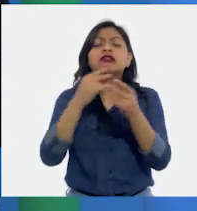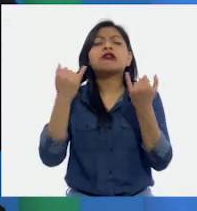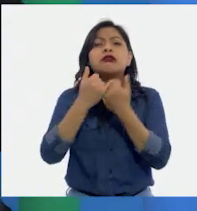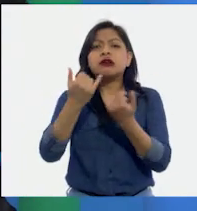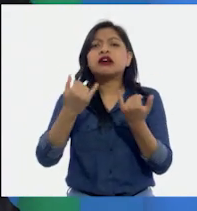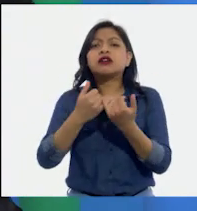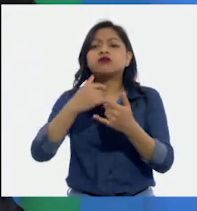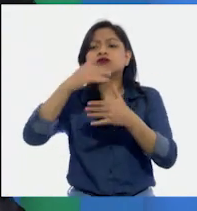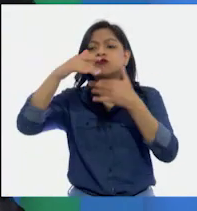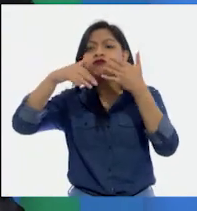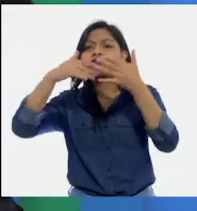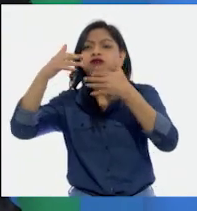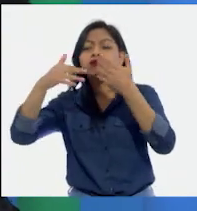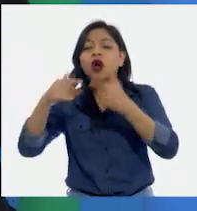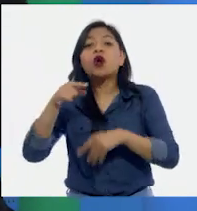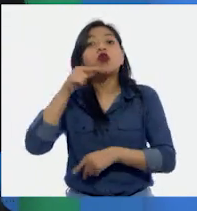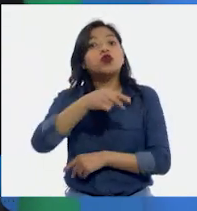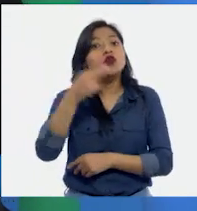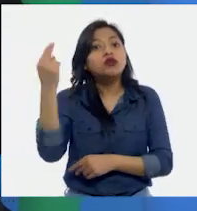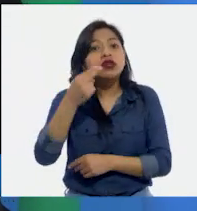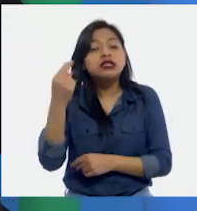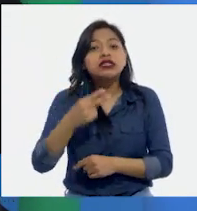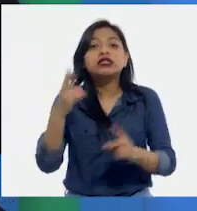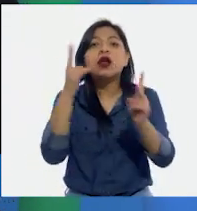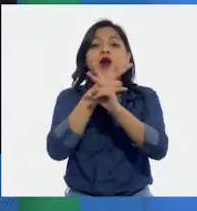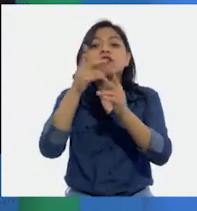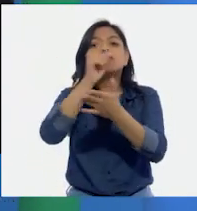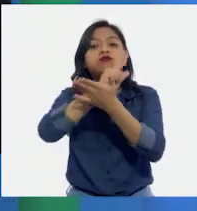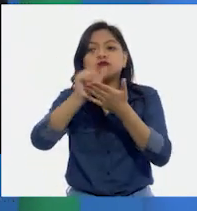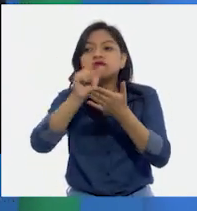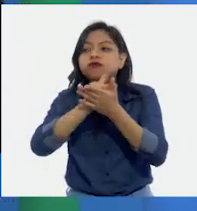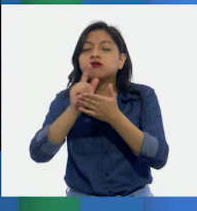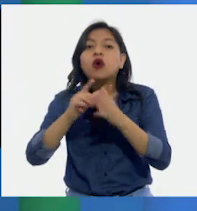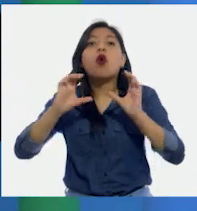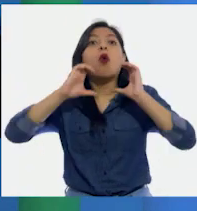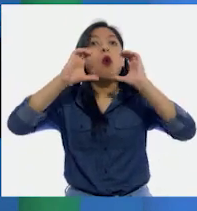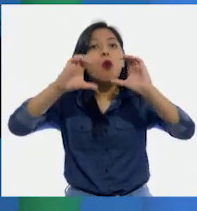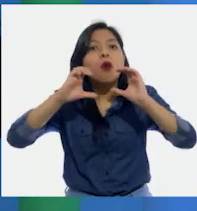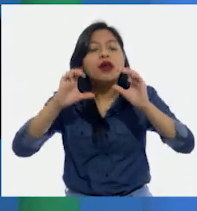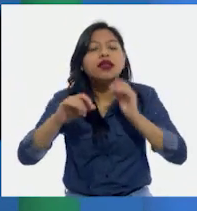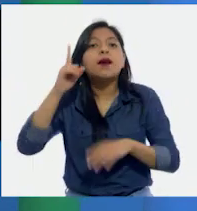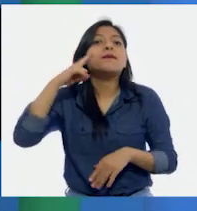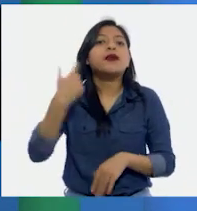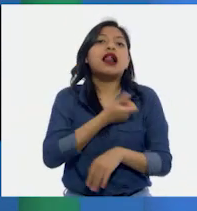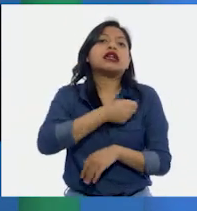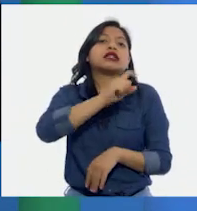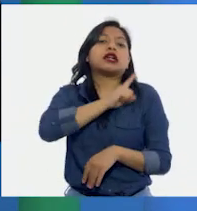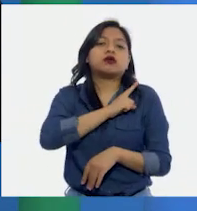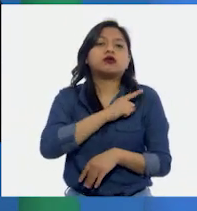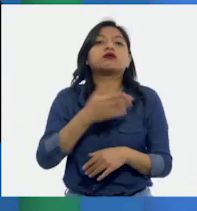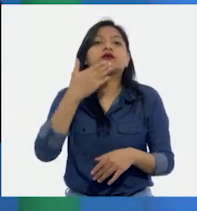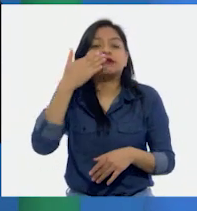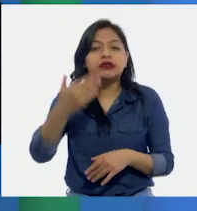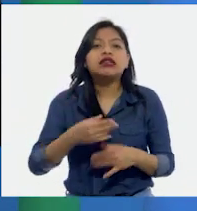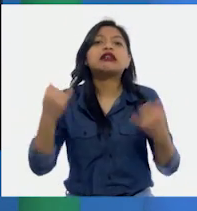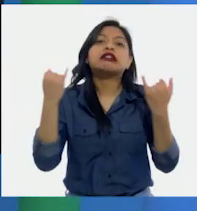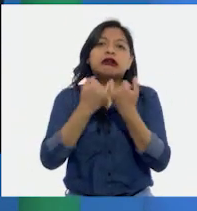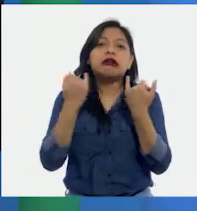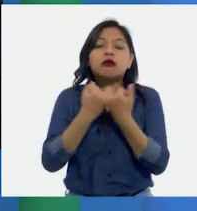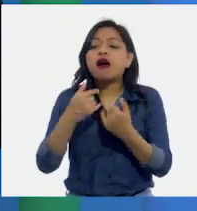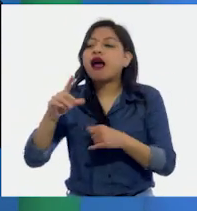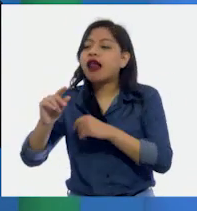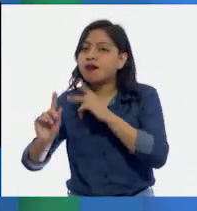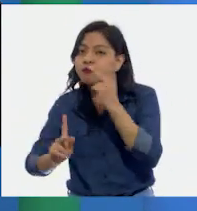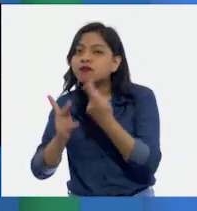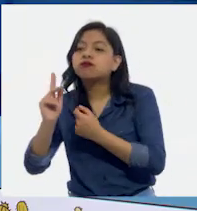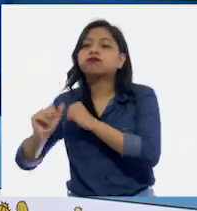eso es muy importante cuidar su calidad, ya que de ello depende nuestra salud, al igual que la de los otros seres